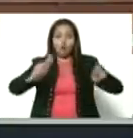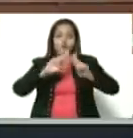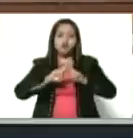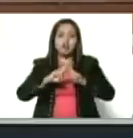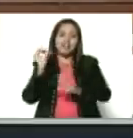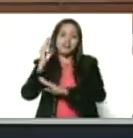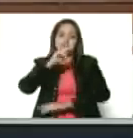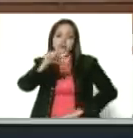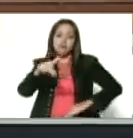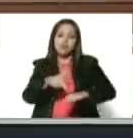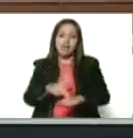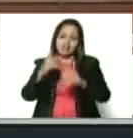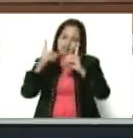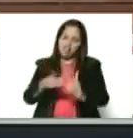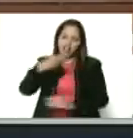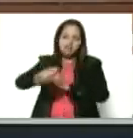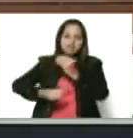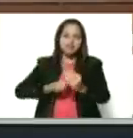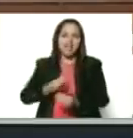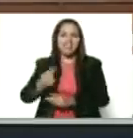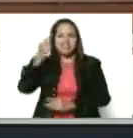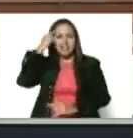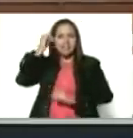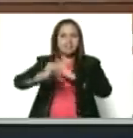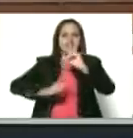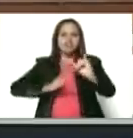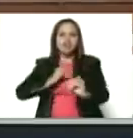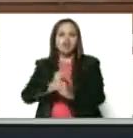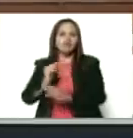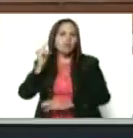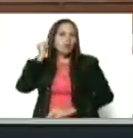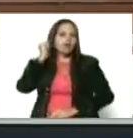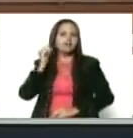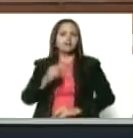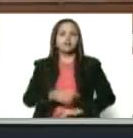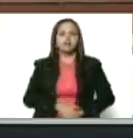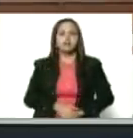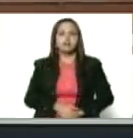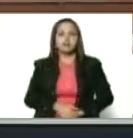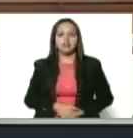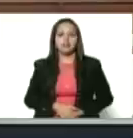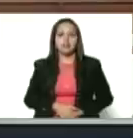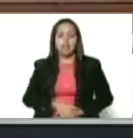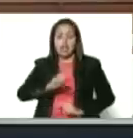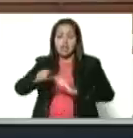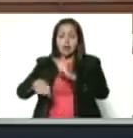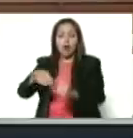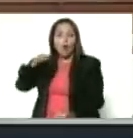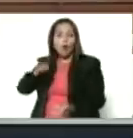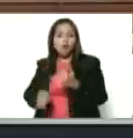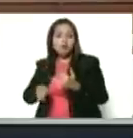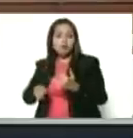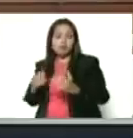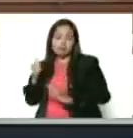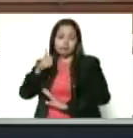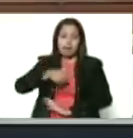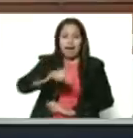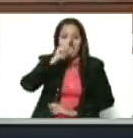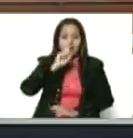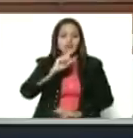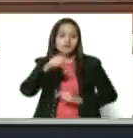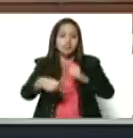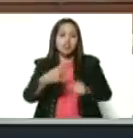decidió crear el Día Internacional de la Mujer y a partir de esas últimas décadas del siglo XX